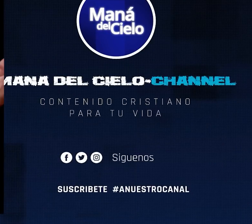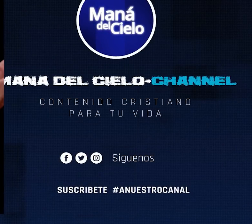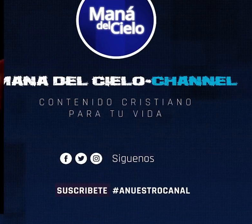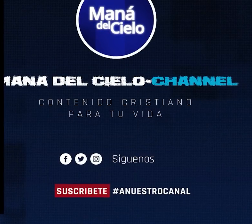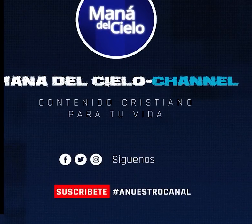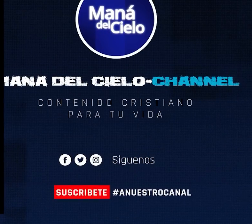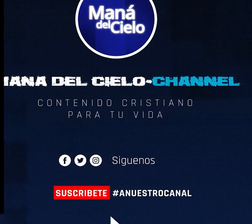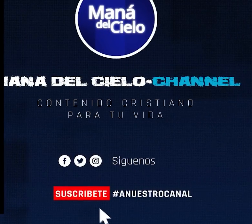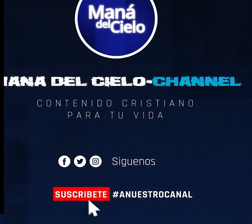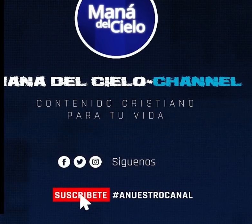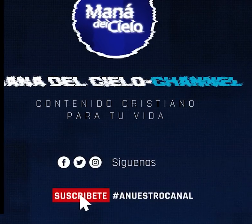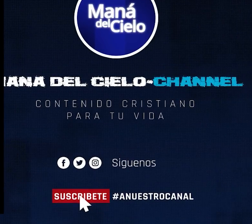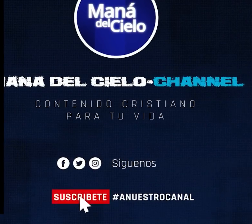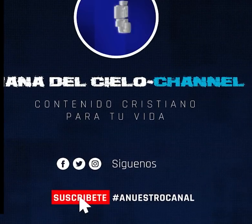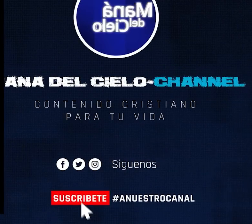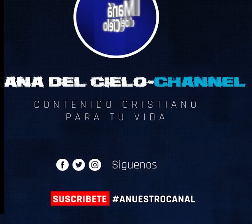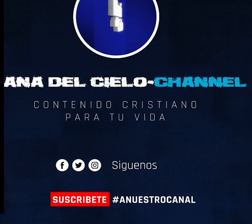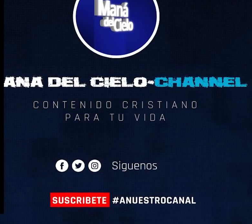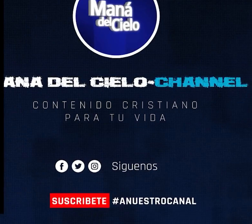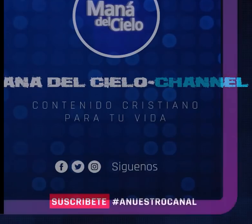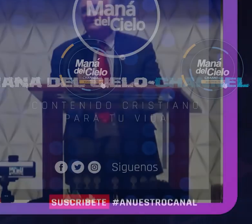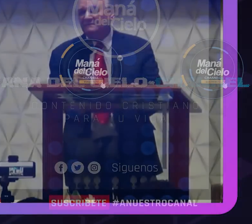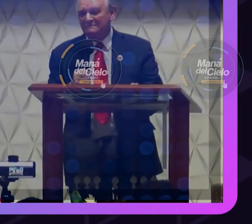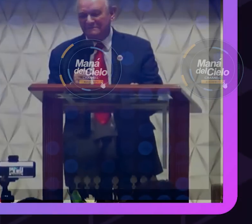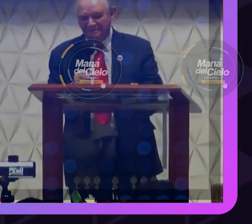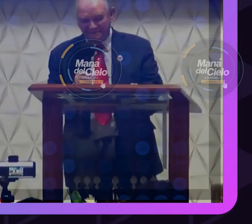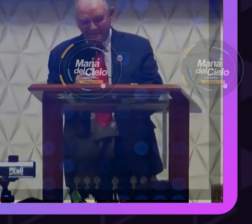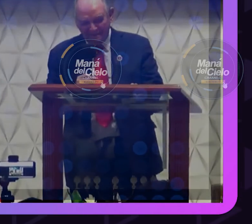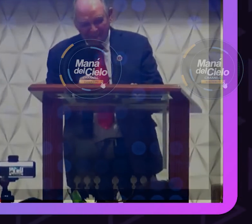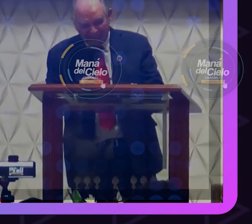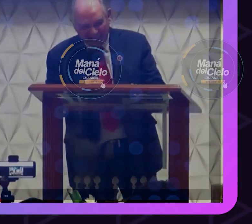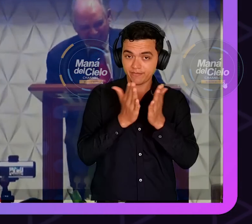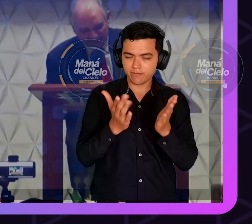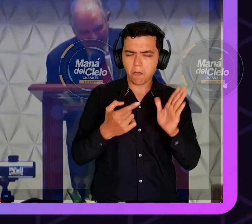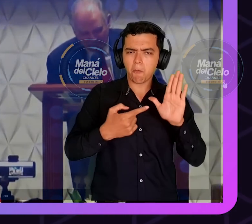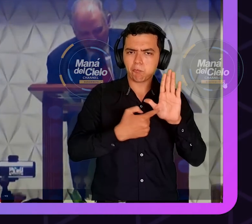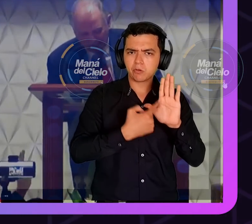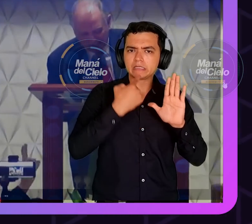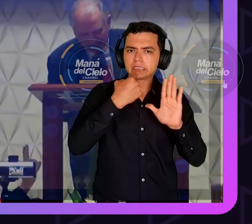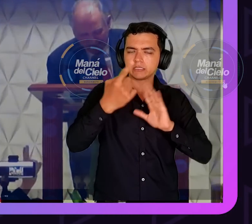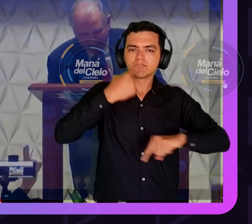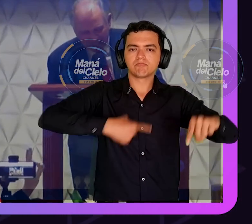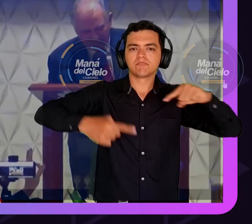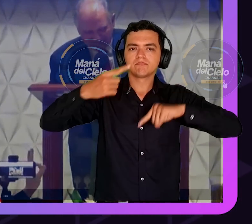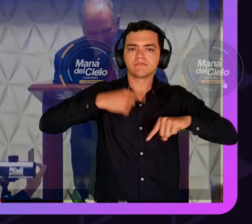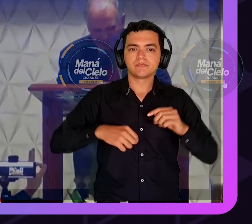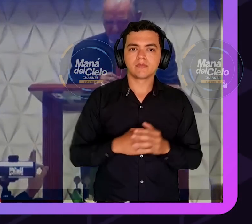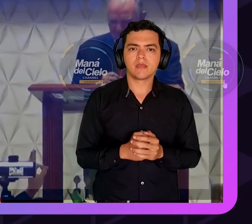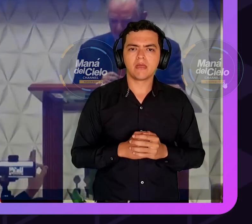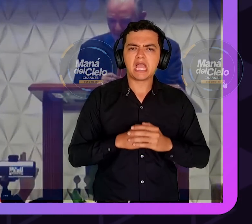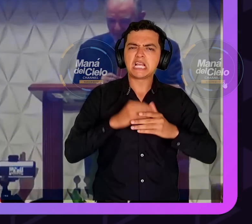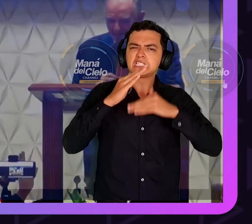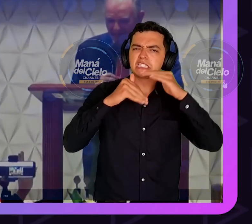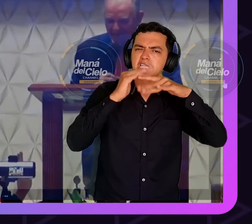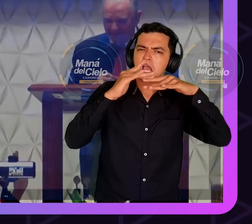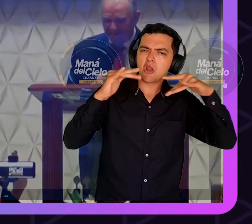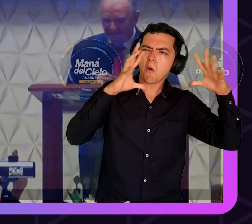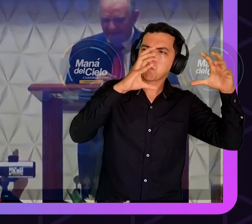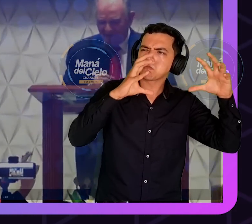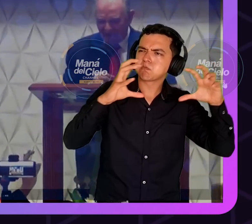invitamos juntos a escuchar esta predicación de la palabra del Señor. El cielo y la tierra pasarán, pero mis palabras